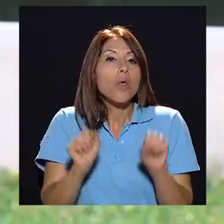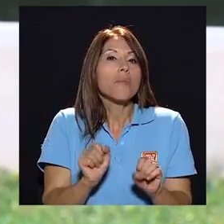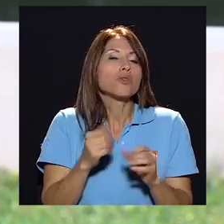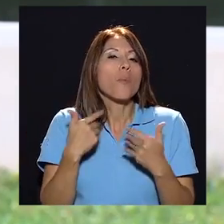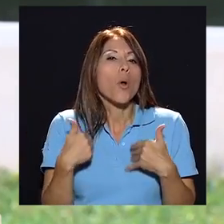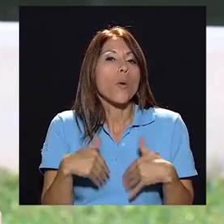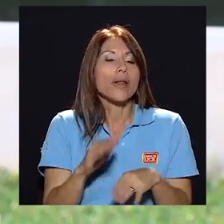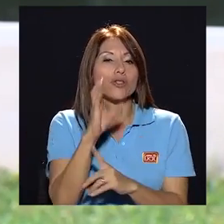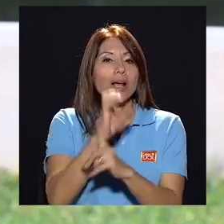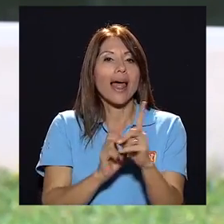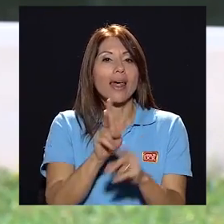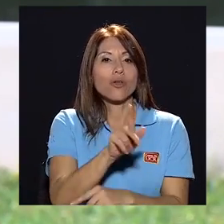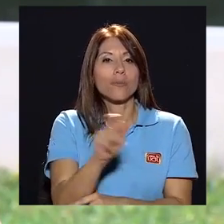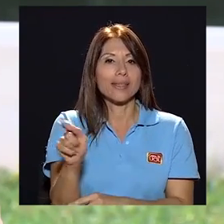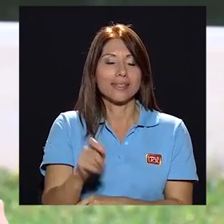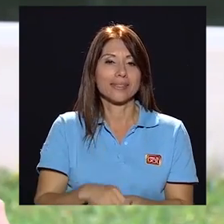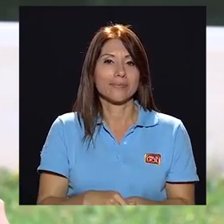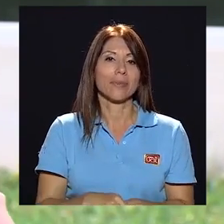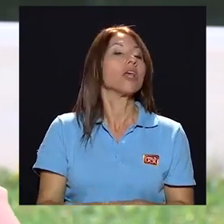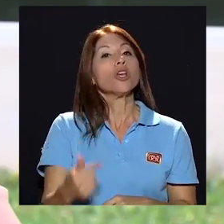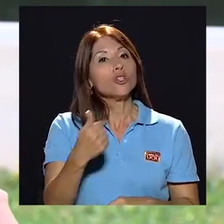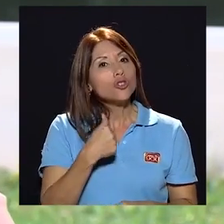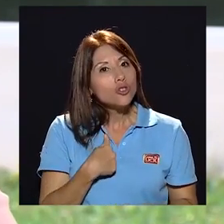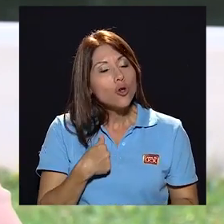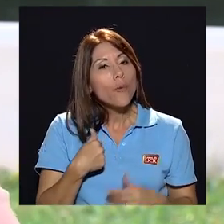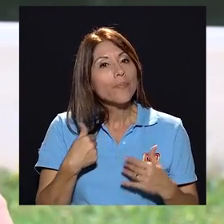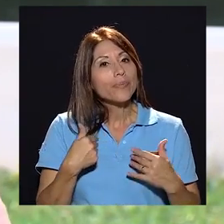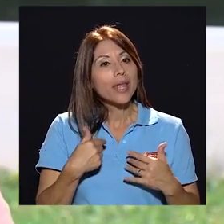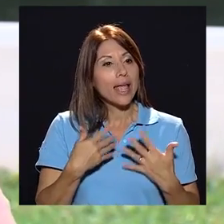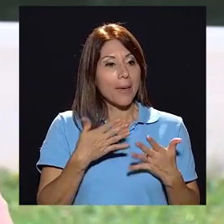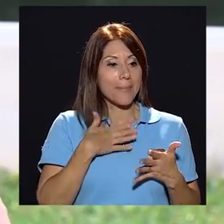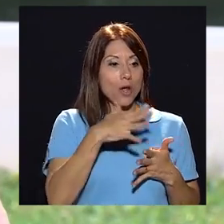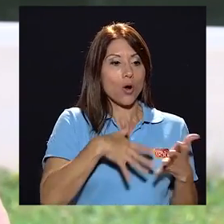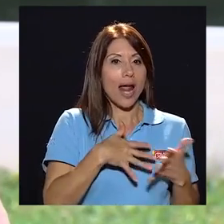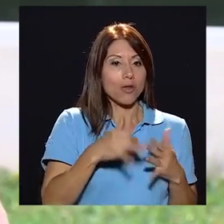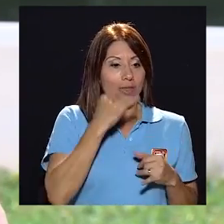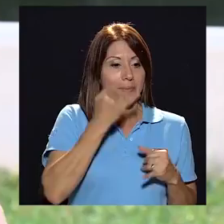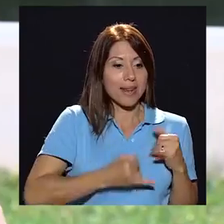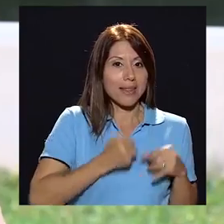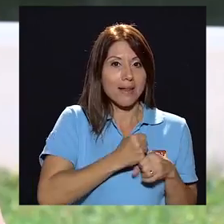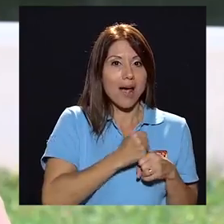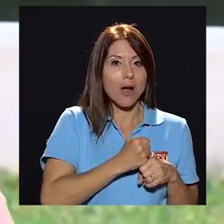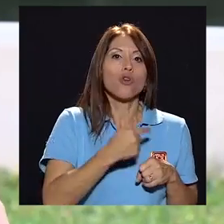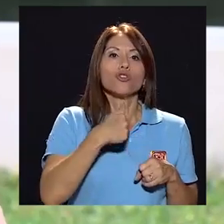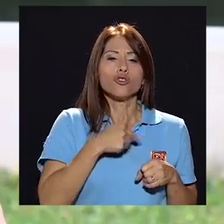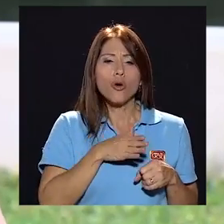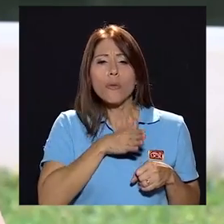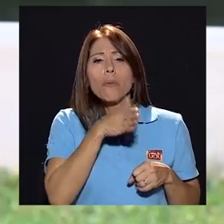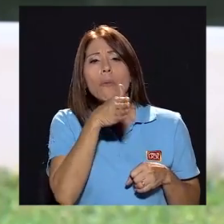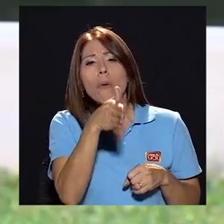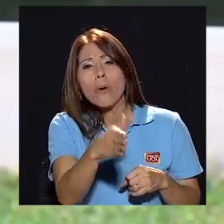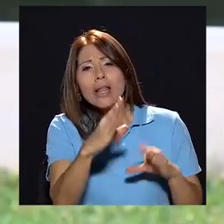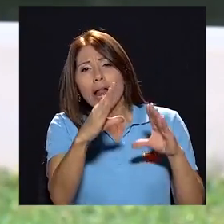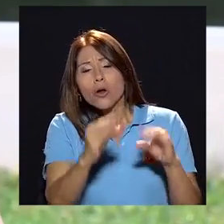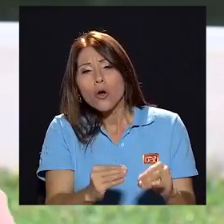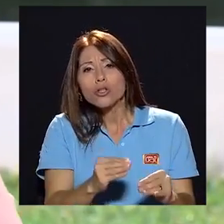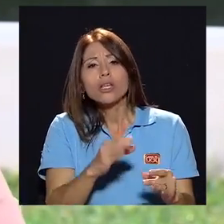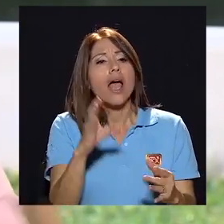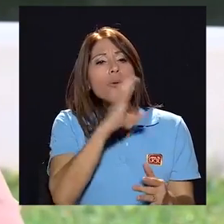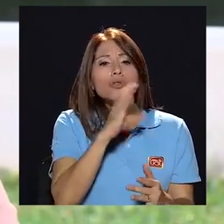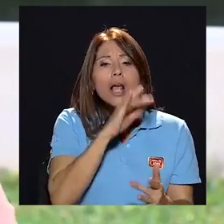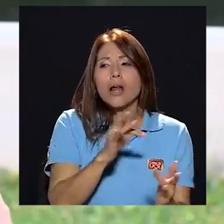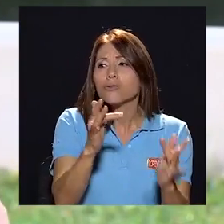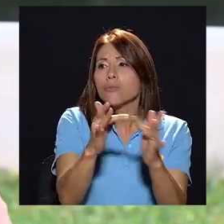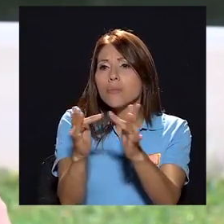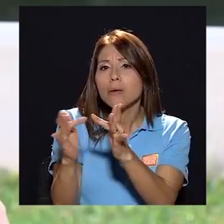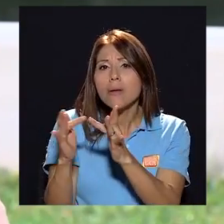dos meses como yo les he prometido como les he dicho ahora yo he ido a sus oficinas después de mis horarios a buscarlos en la noche me he sentado en el parque a esperarlos me